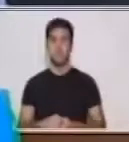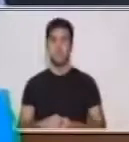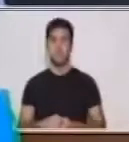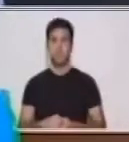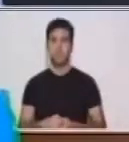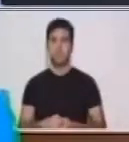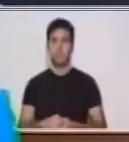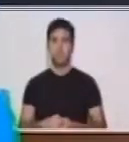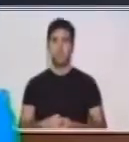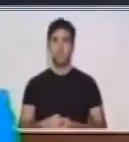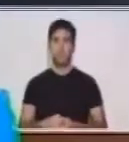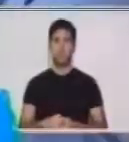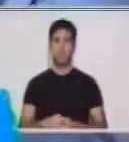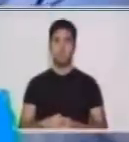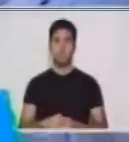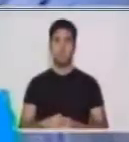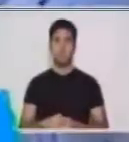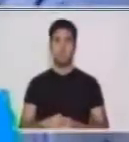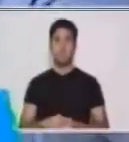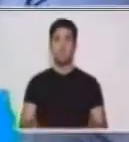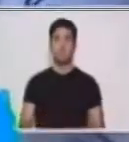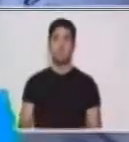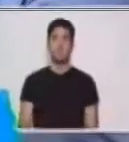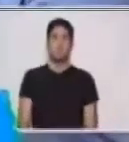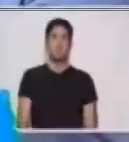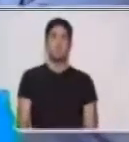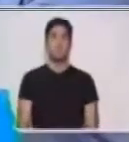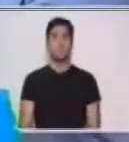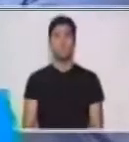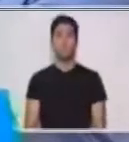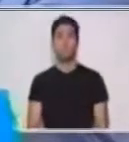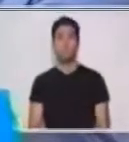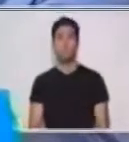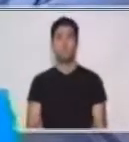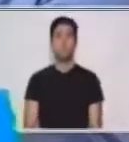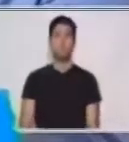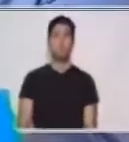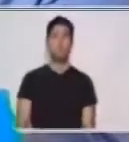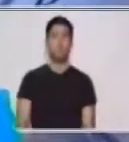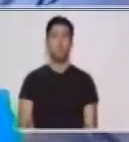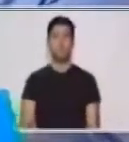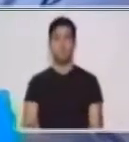Volvemos a hacer otro nudito. Pasamos al otro extremo.